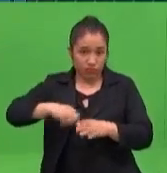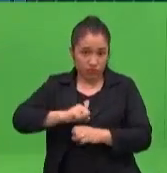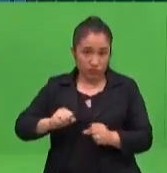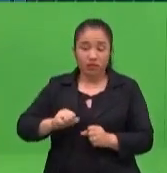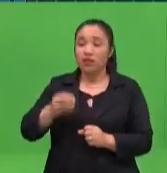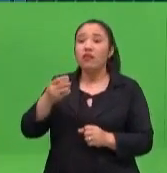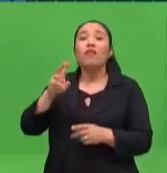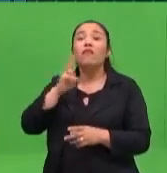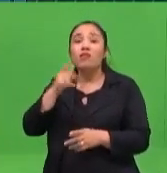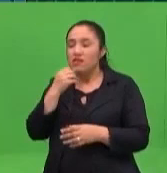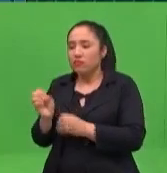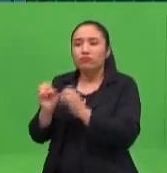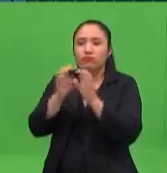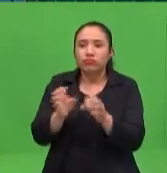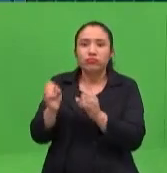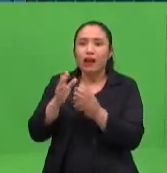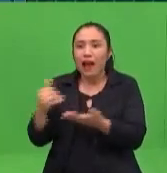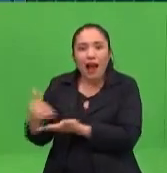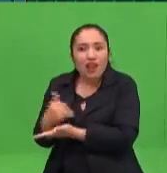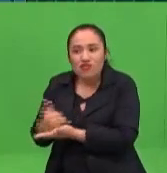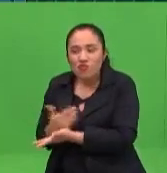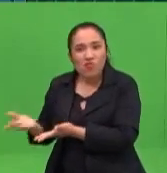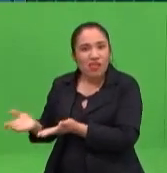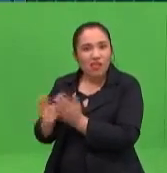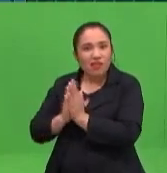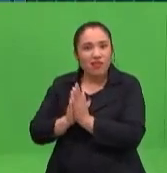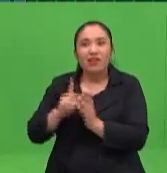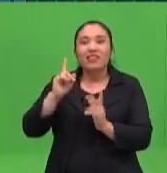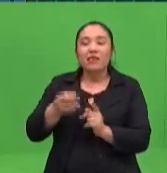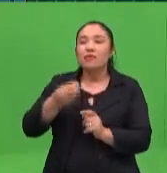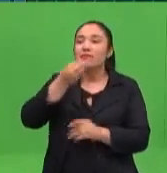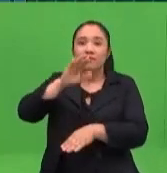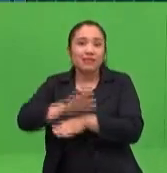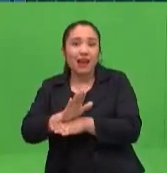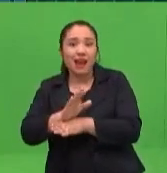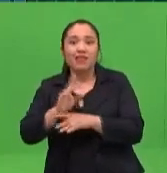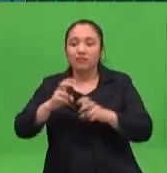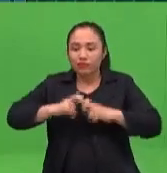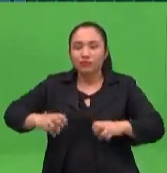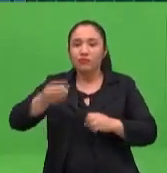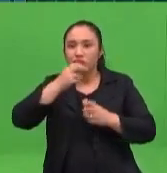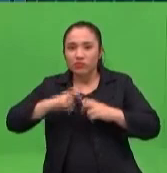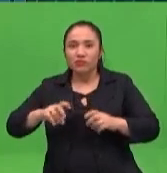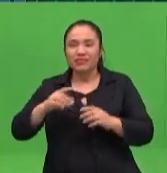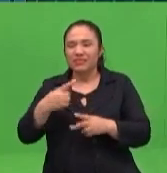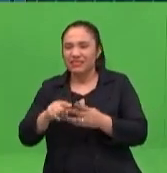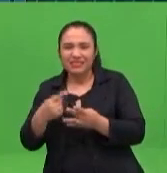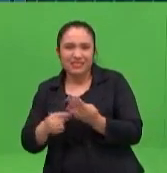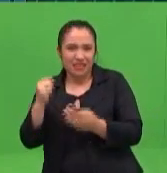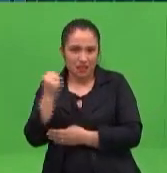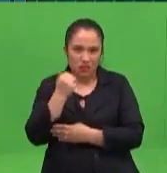merienda, ¿verdad? Los niños preparan con ellos. sea, que hacer algo sin tener mucho